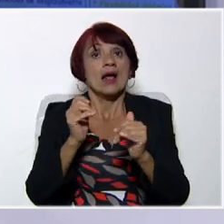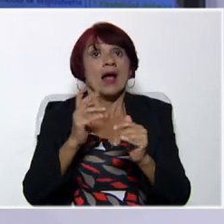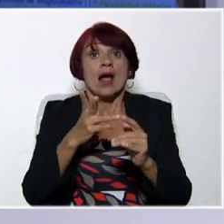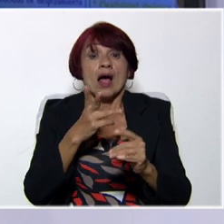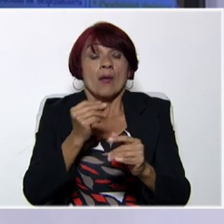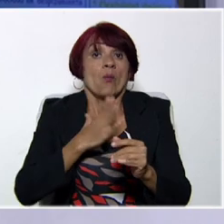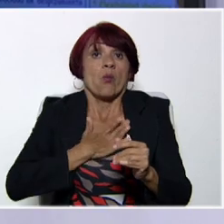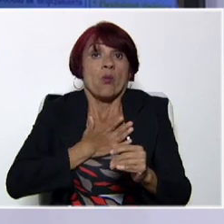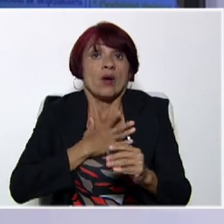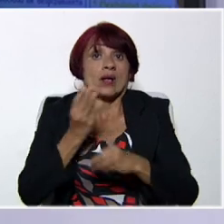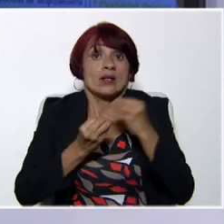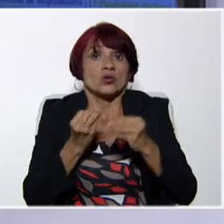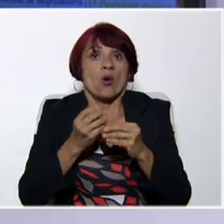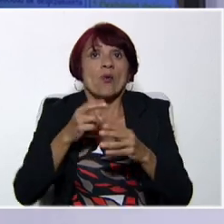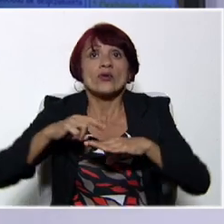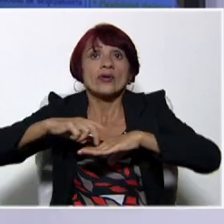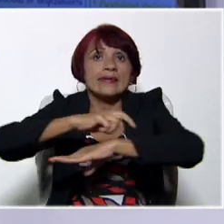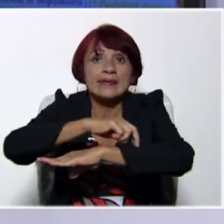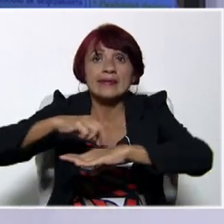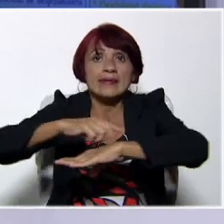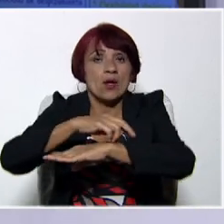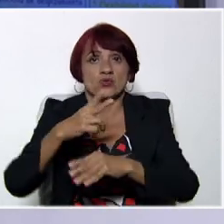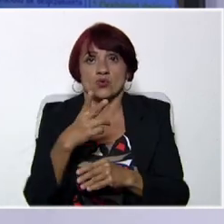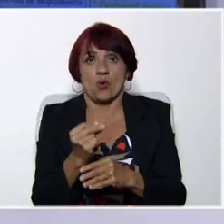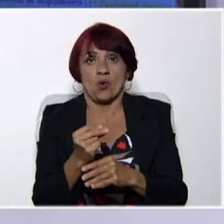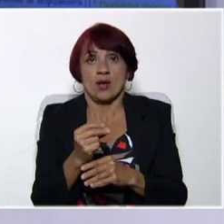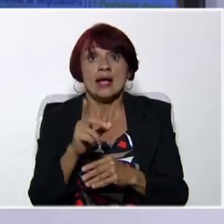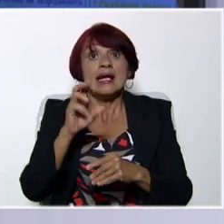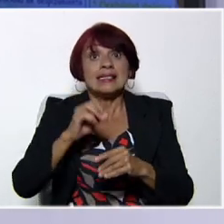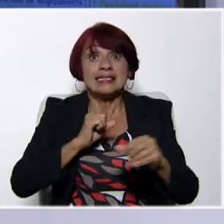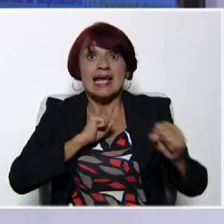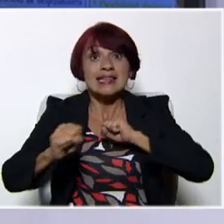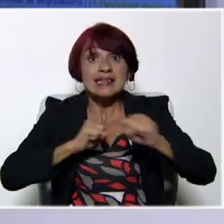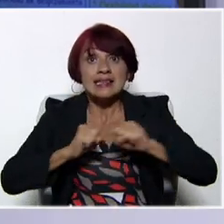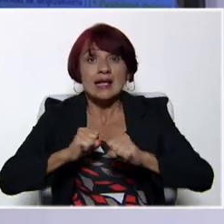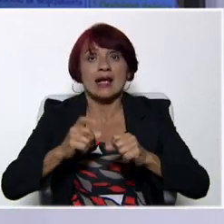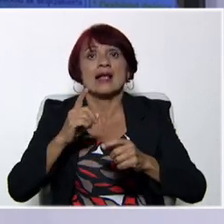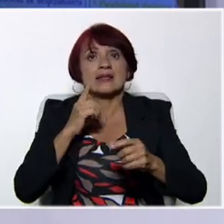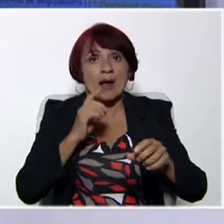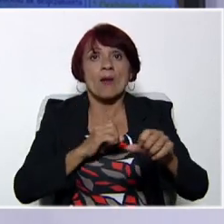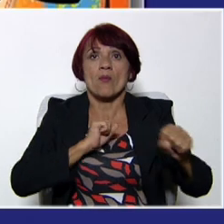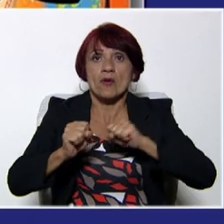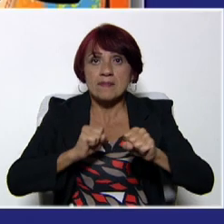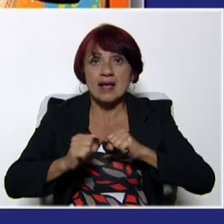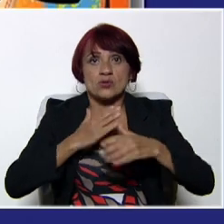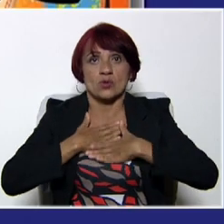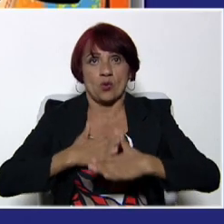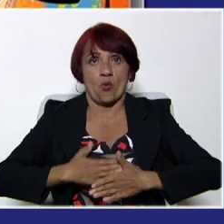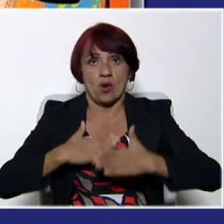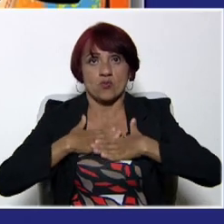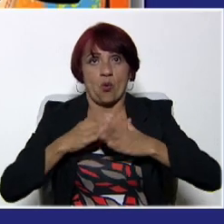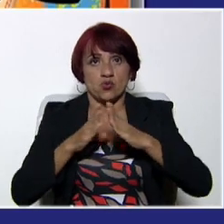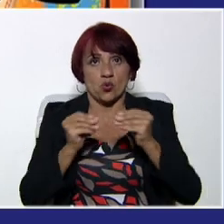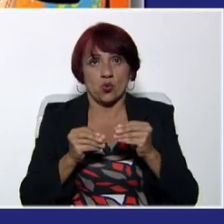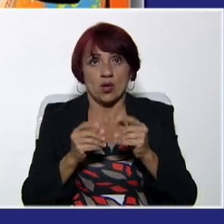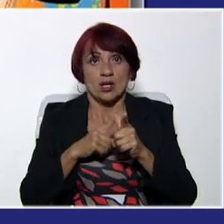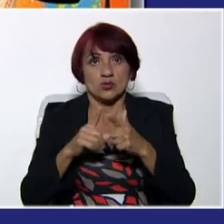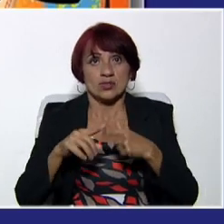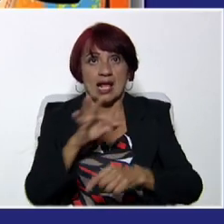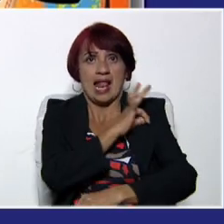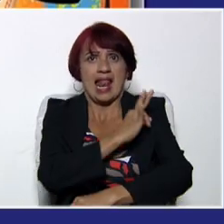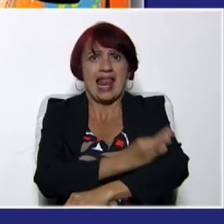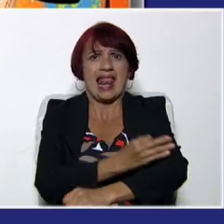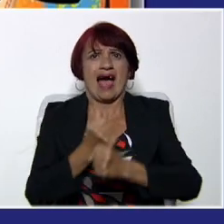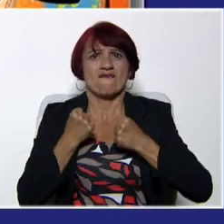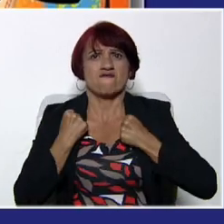no estamos desplazándonos. Y si hablamos de dinámica es porque implica un desplazamiento. La fuerza,